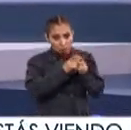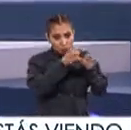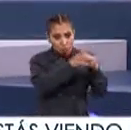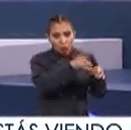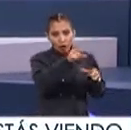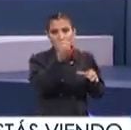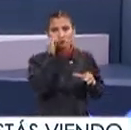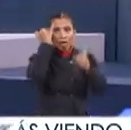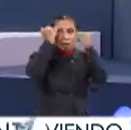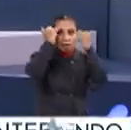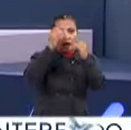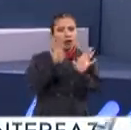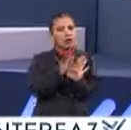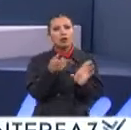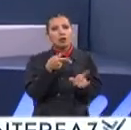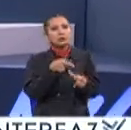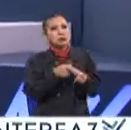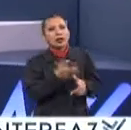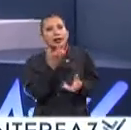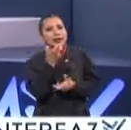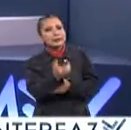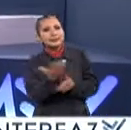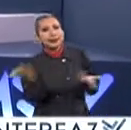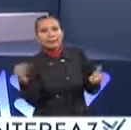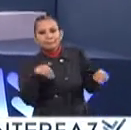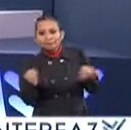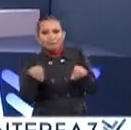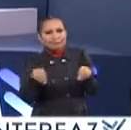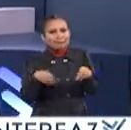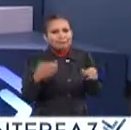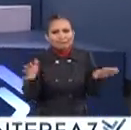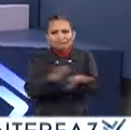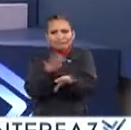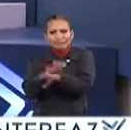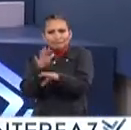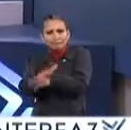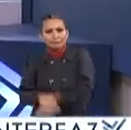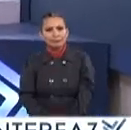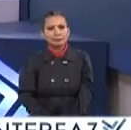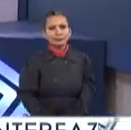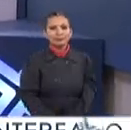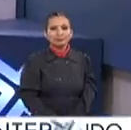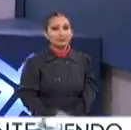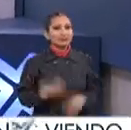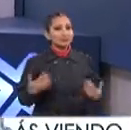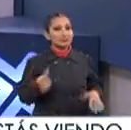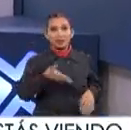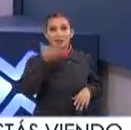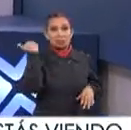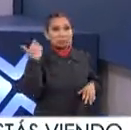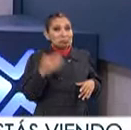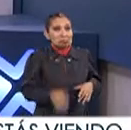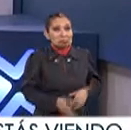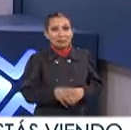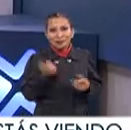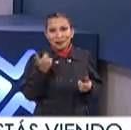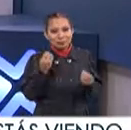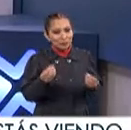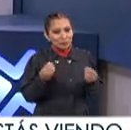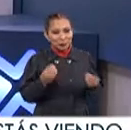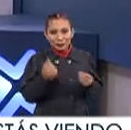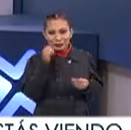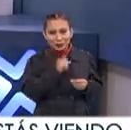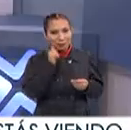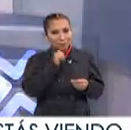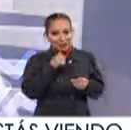siempre Muy buenas iniciativas ¿Cómo mantienen Esta dinámica Tan activa? Híjole A veces no sé Cómo la hacemos Pero la verdad Es que sí tenemos